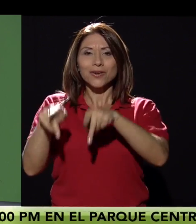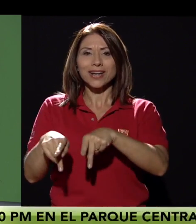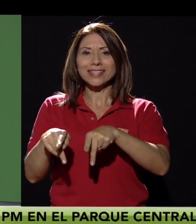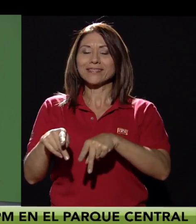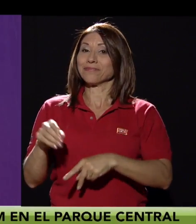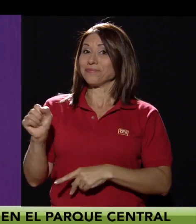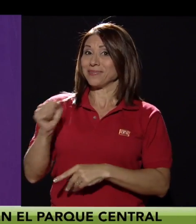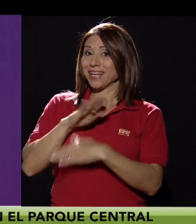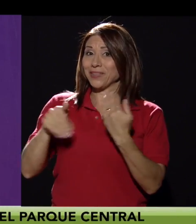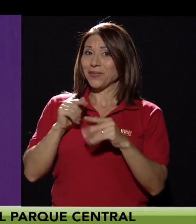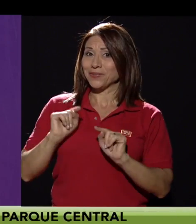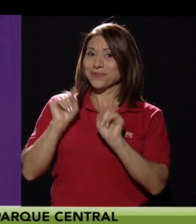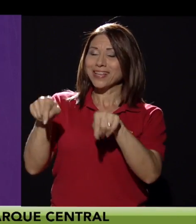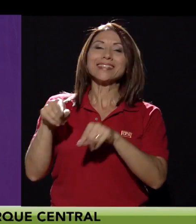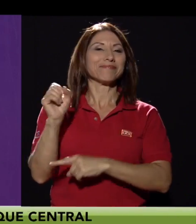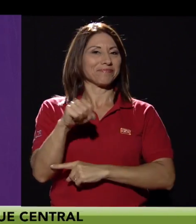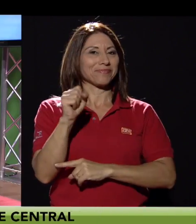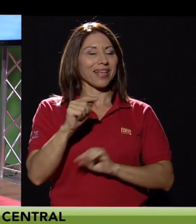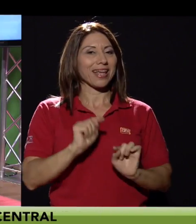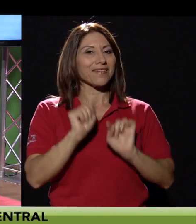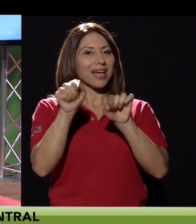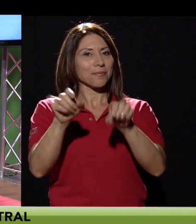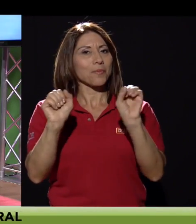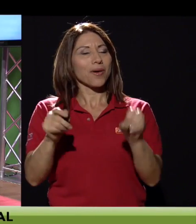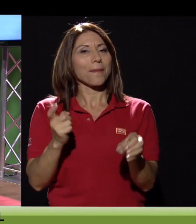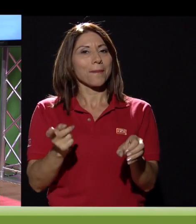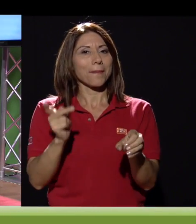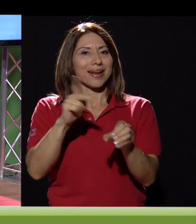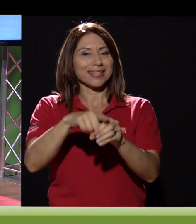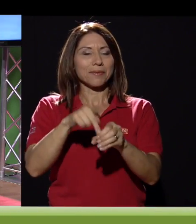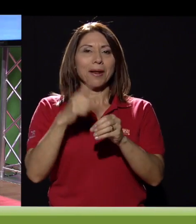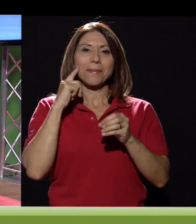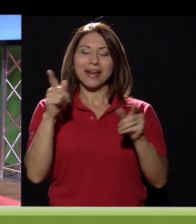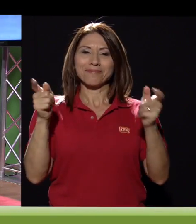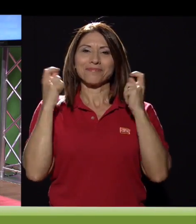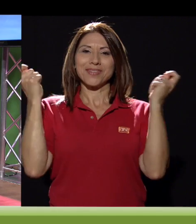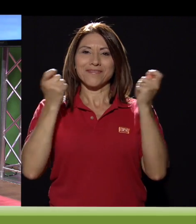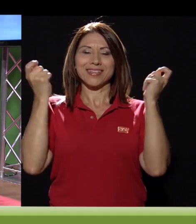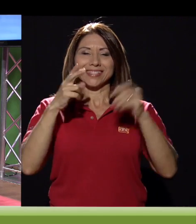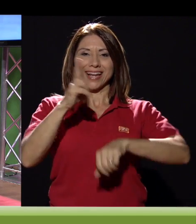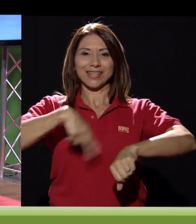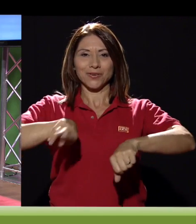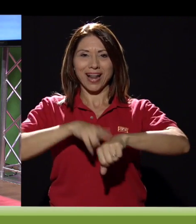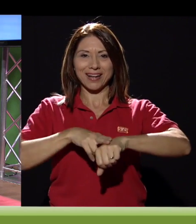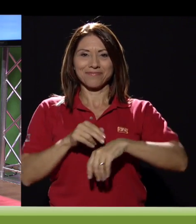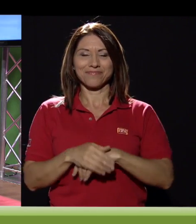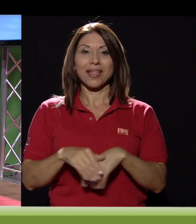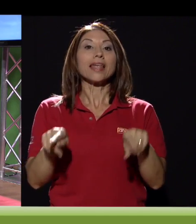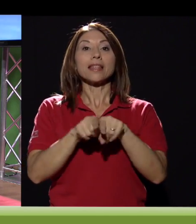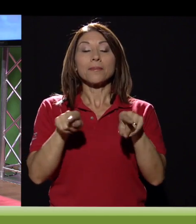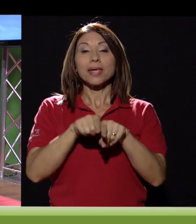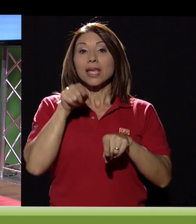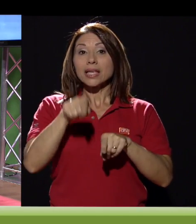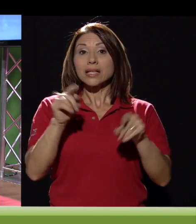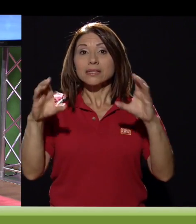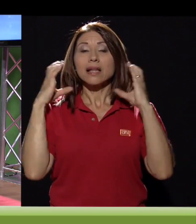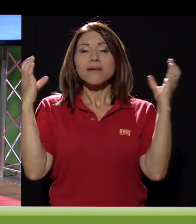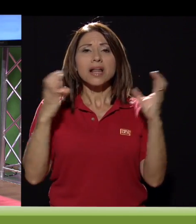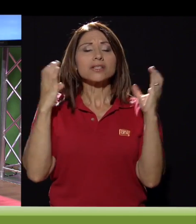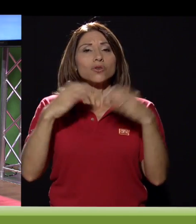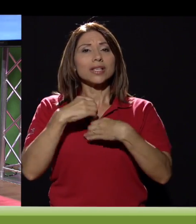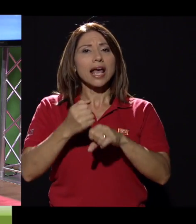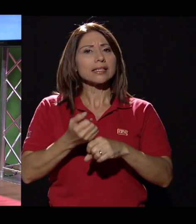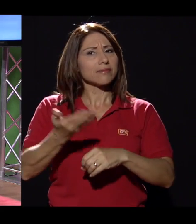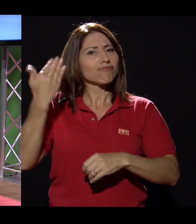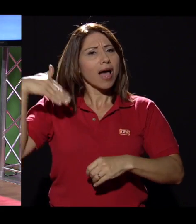personas para que se presenten y que puedan participar y hacer esto realmente una fiesta nacional. Este tipo de conmemoración se ha